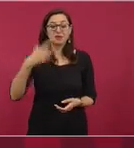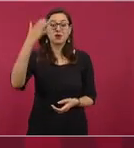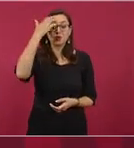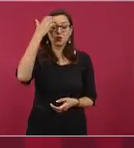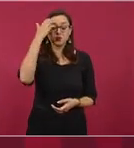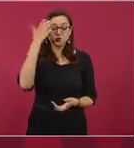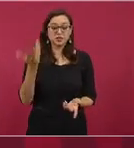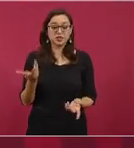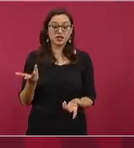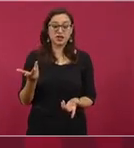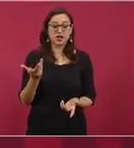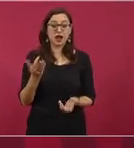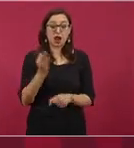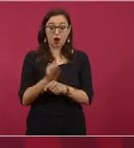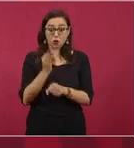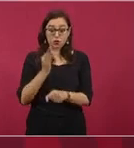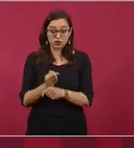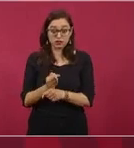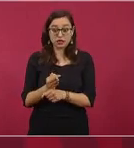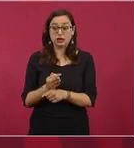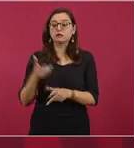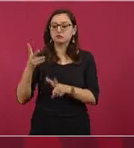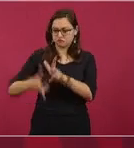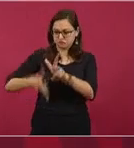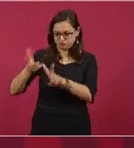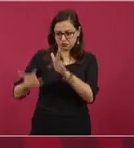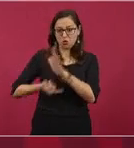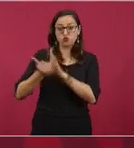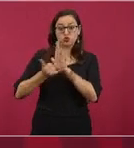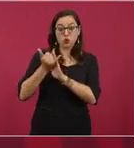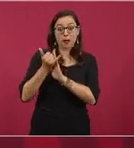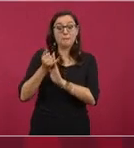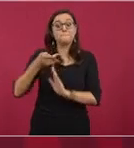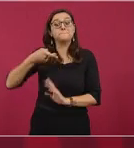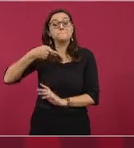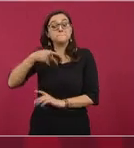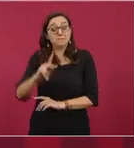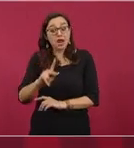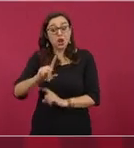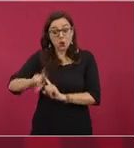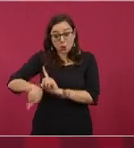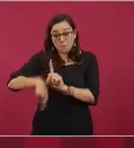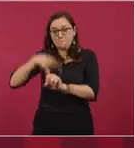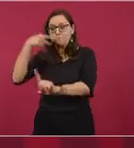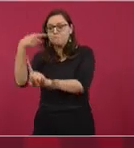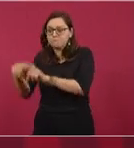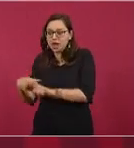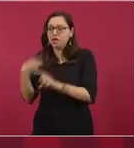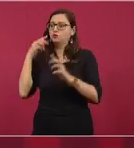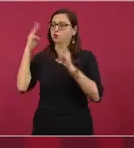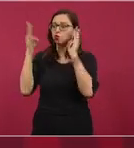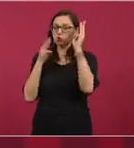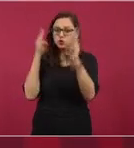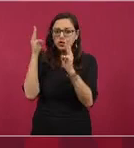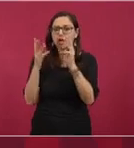conservando, estamos cuidándolas, estamos invirtiendo